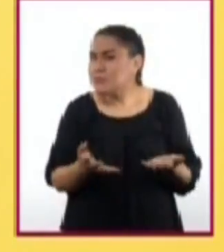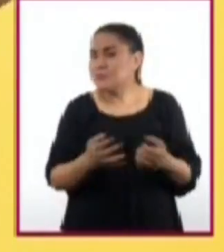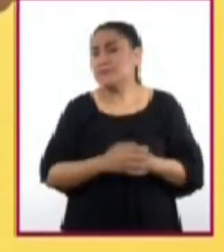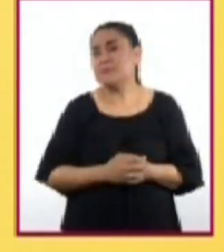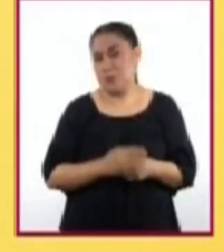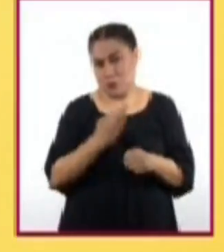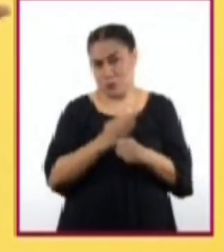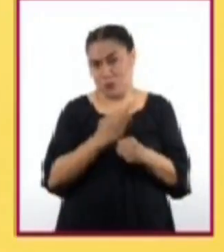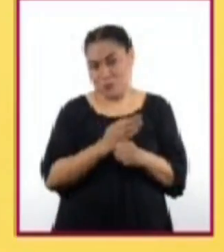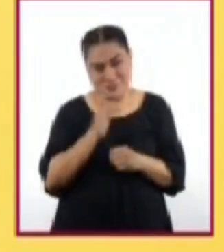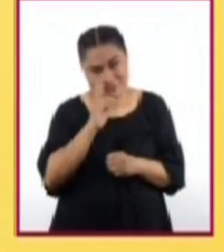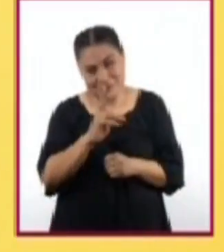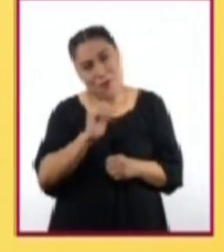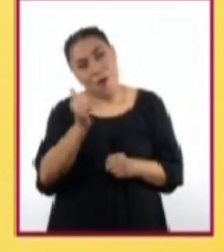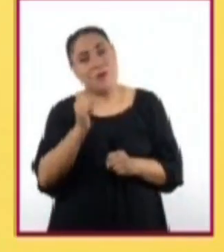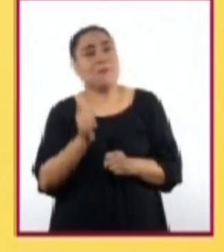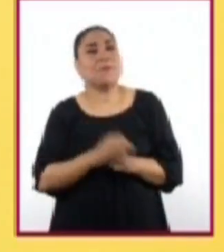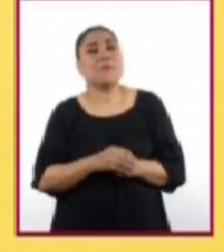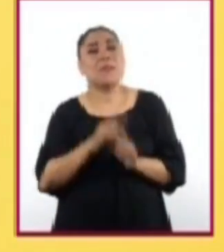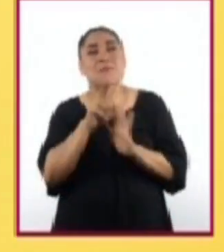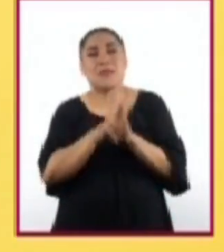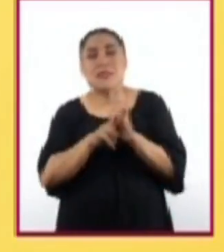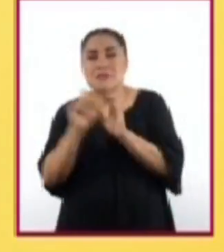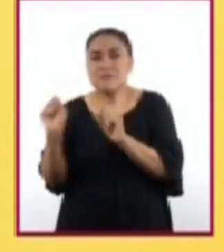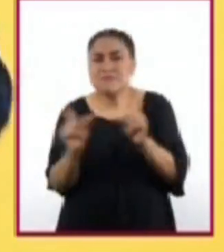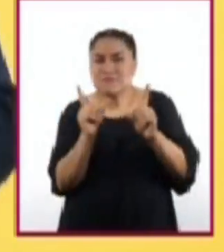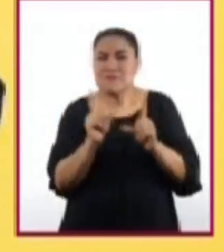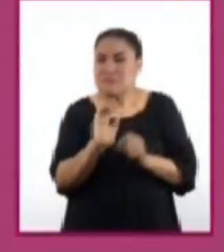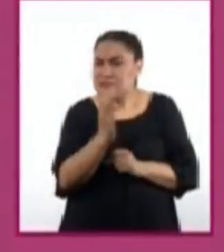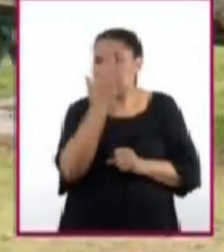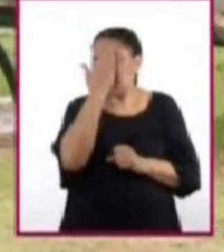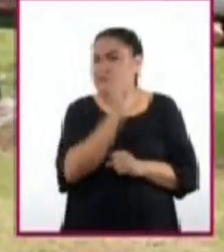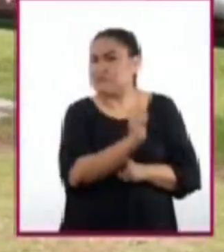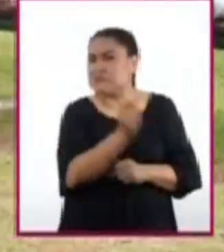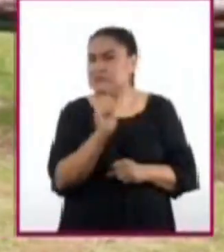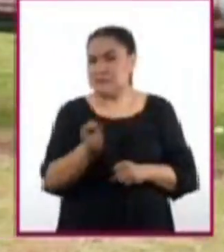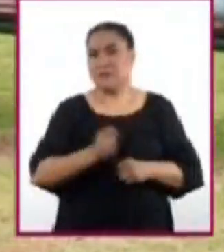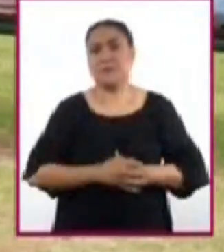pasa esto? Observemos el siguiente audiovisual para conocer acerca de este aspecto.